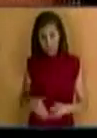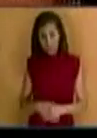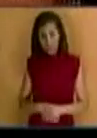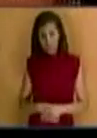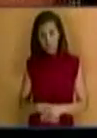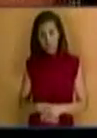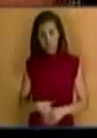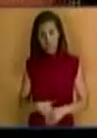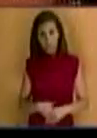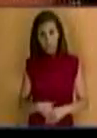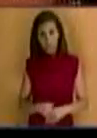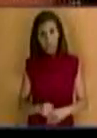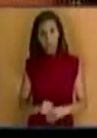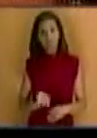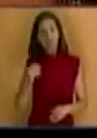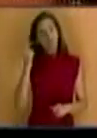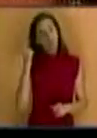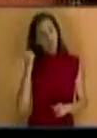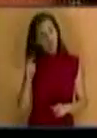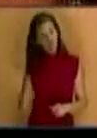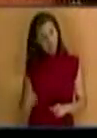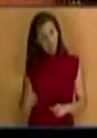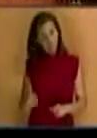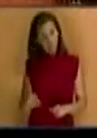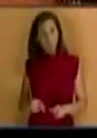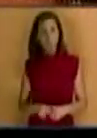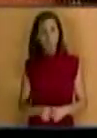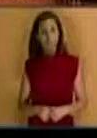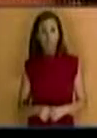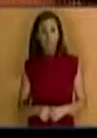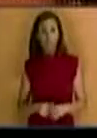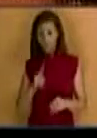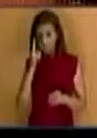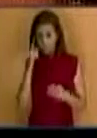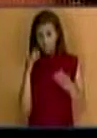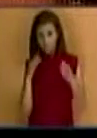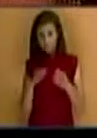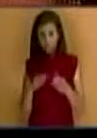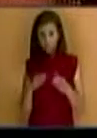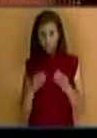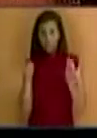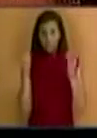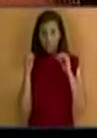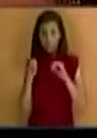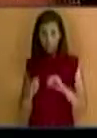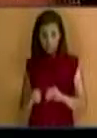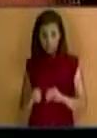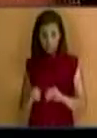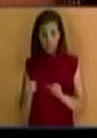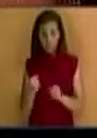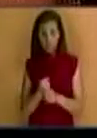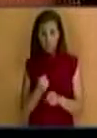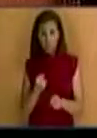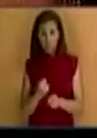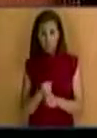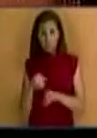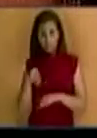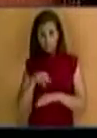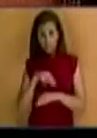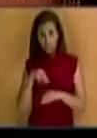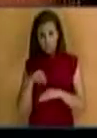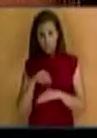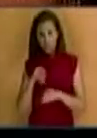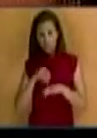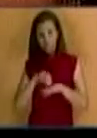un factor que establecía el funcionario del Ministerio de Transporte y Comunicaciones,